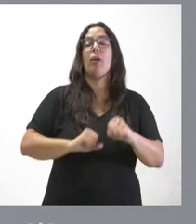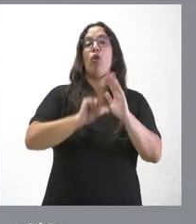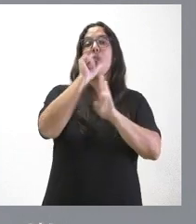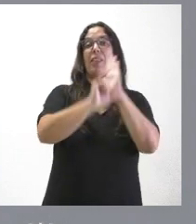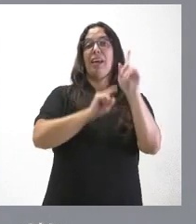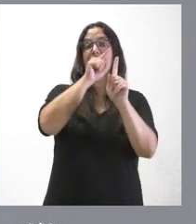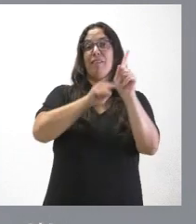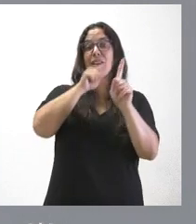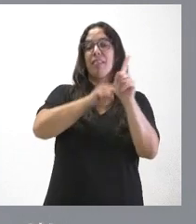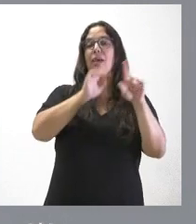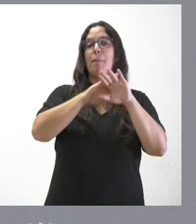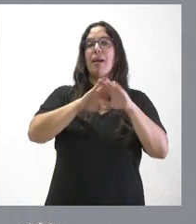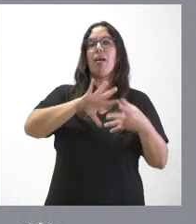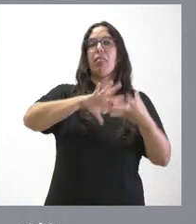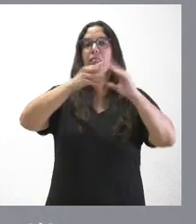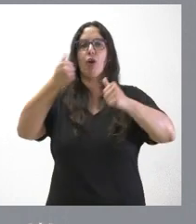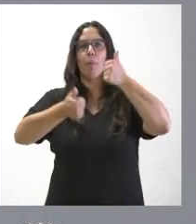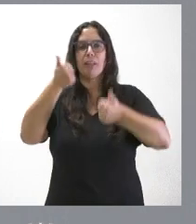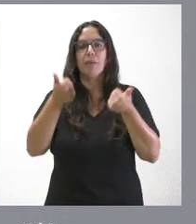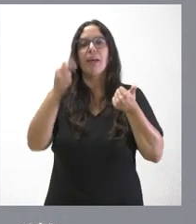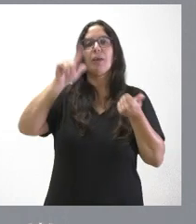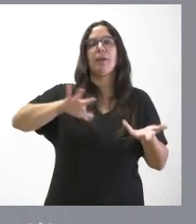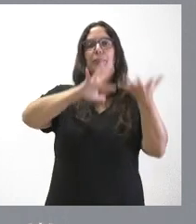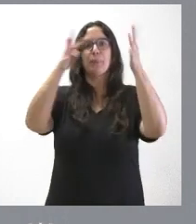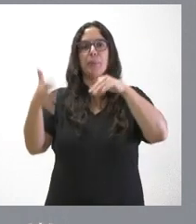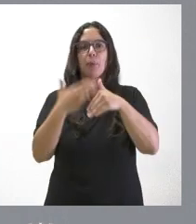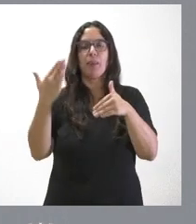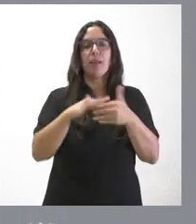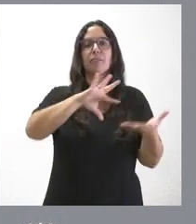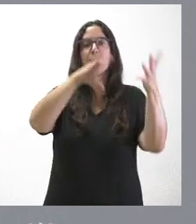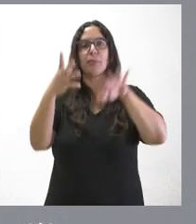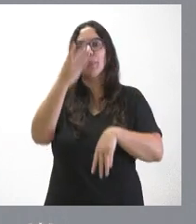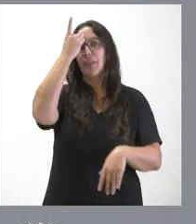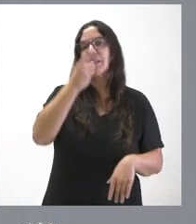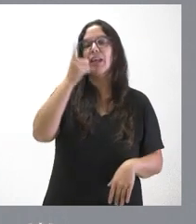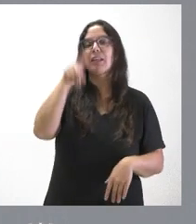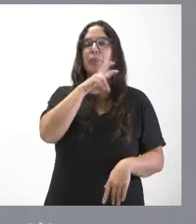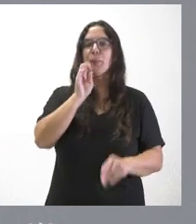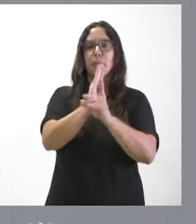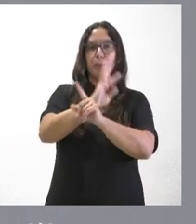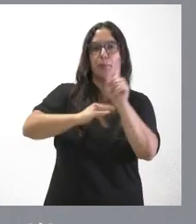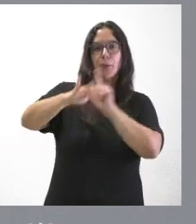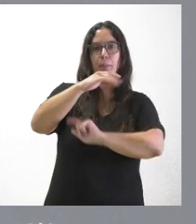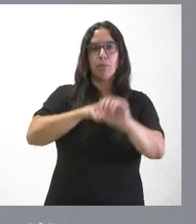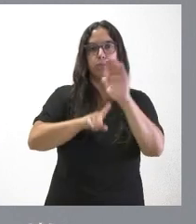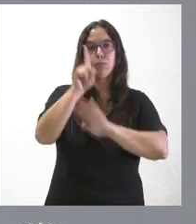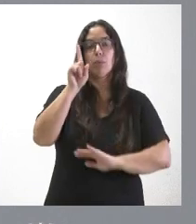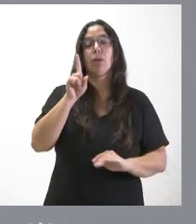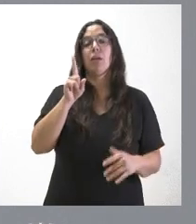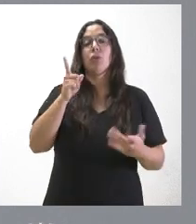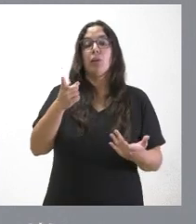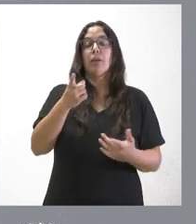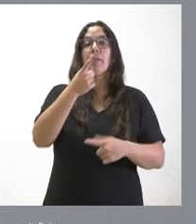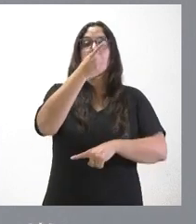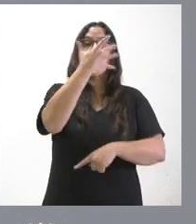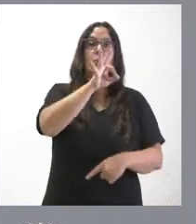León, para la modernización y la transición digital y la transición también ecológica. La distribución es la mitad de estos recursos para las